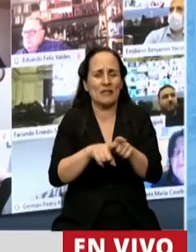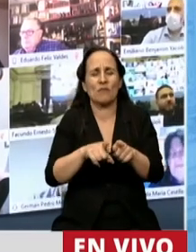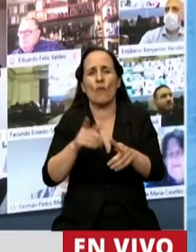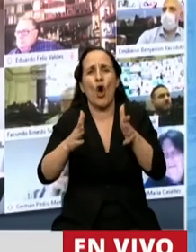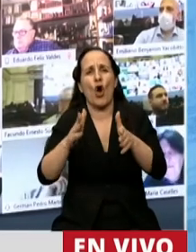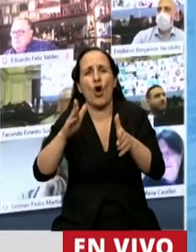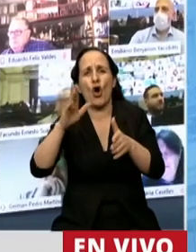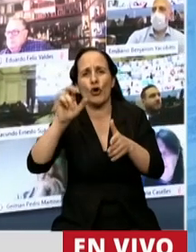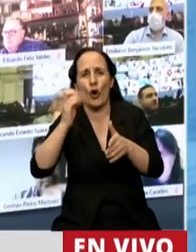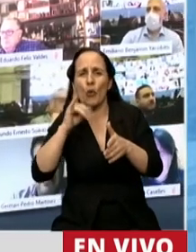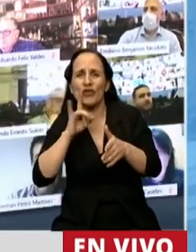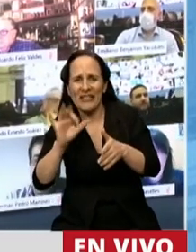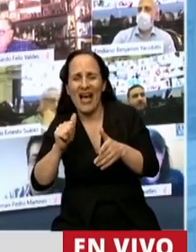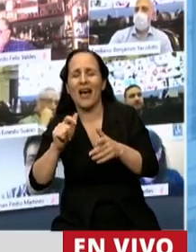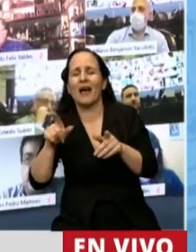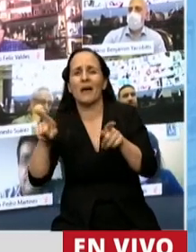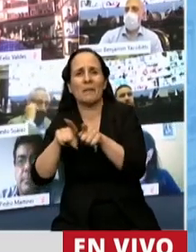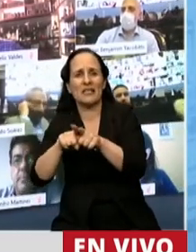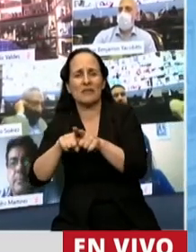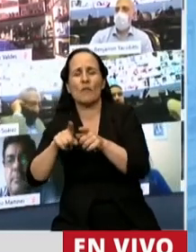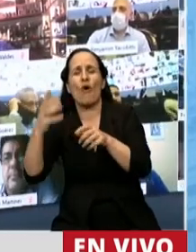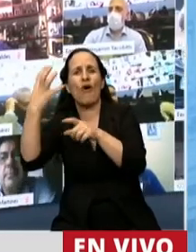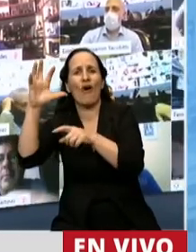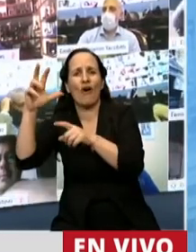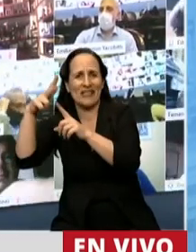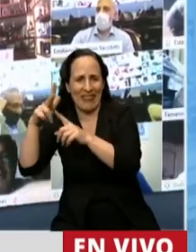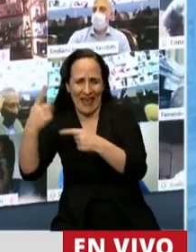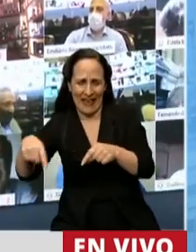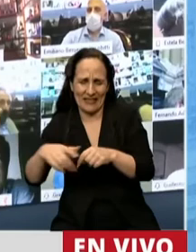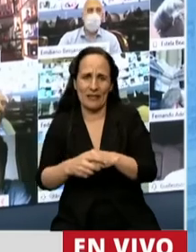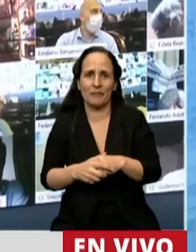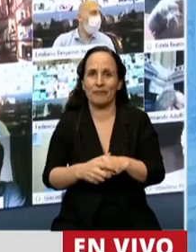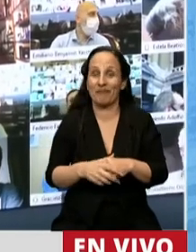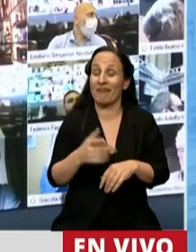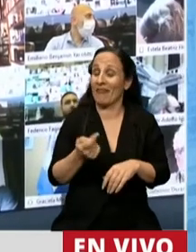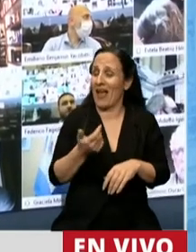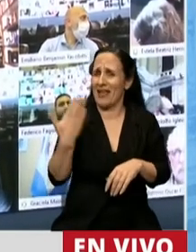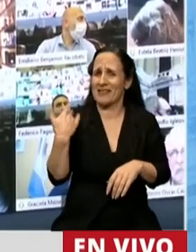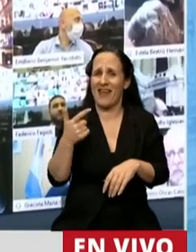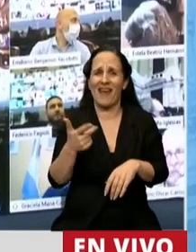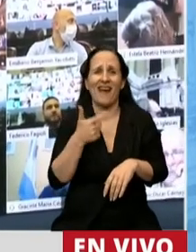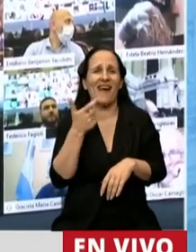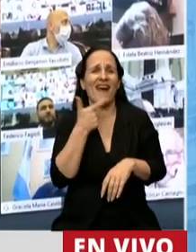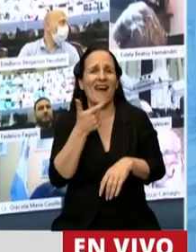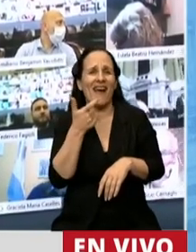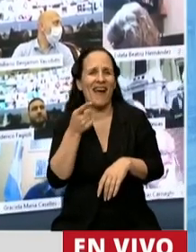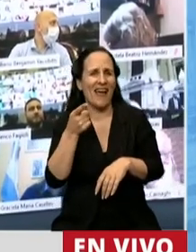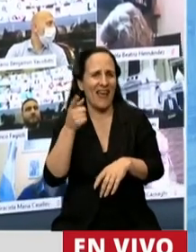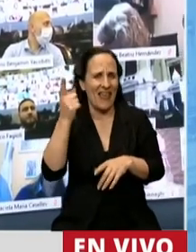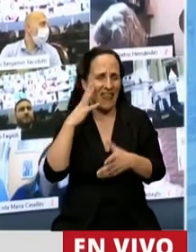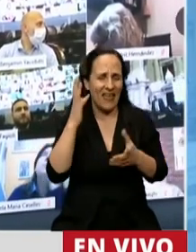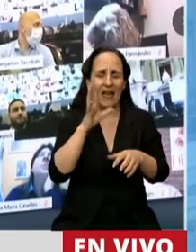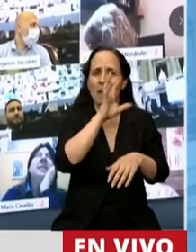así como la cuestión satelital. Me parece, la otra vez escuchaba con Sorna a alguien reírse de Silicon Misiones